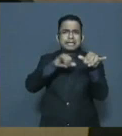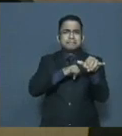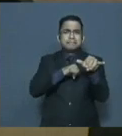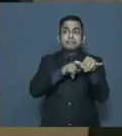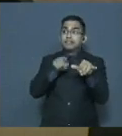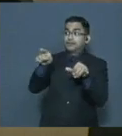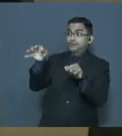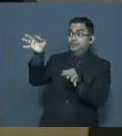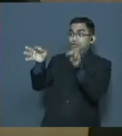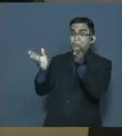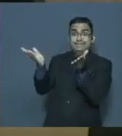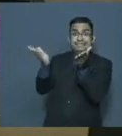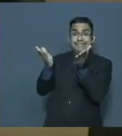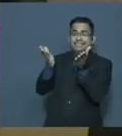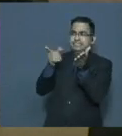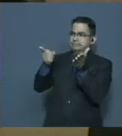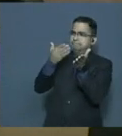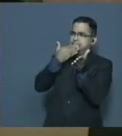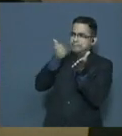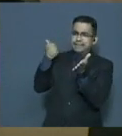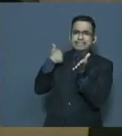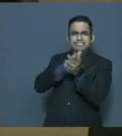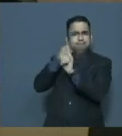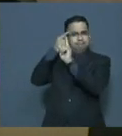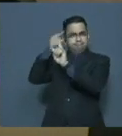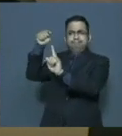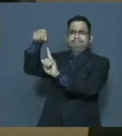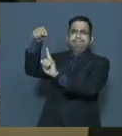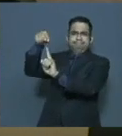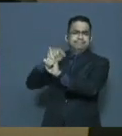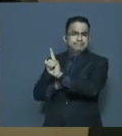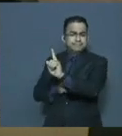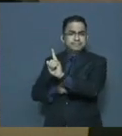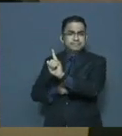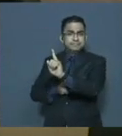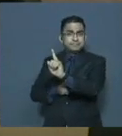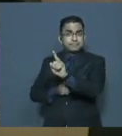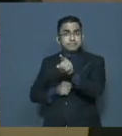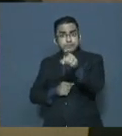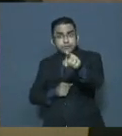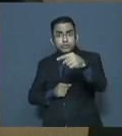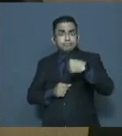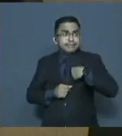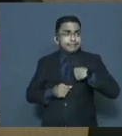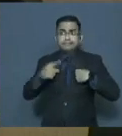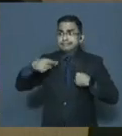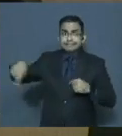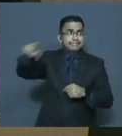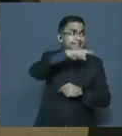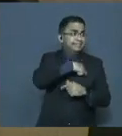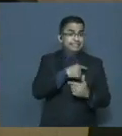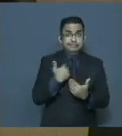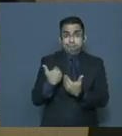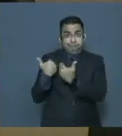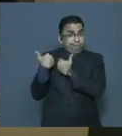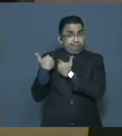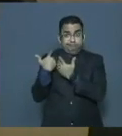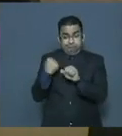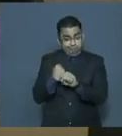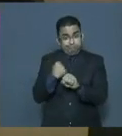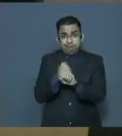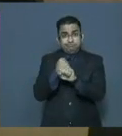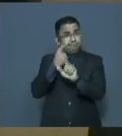judiciales. Todas y todos tenemos un papel fundamental en esa labor por la justicia.